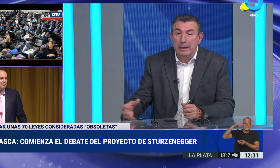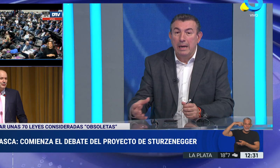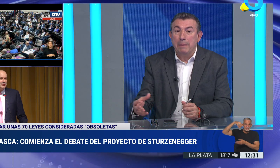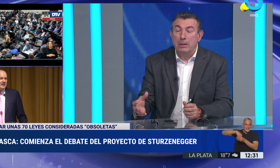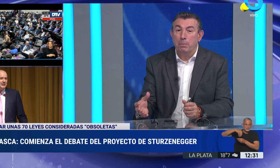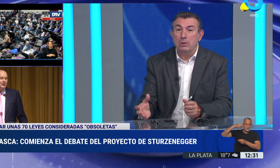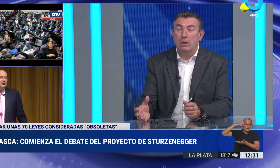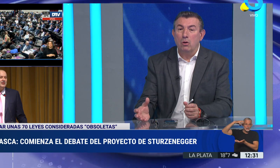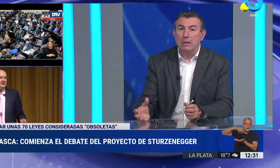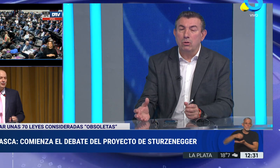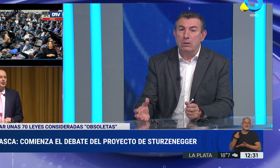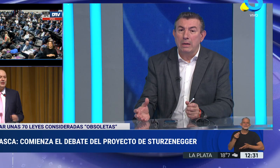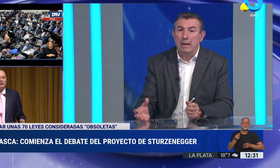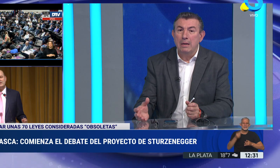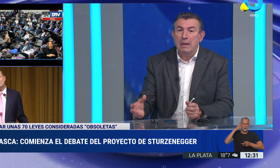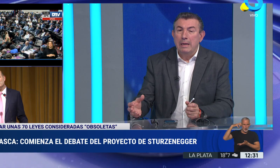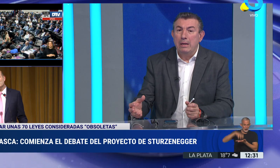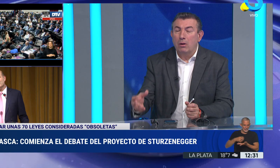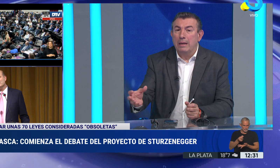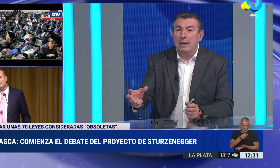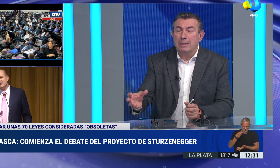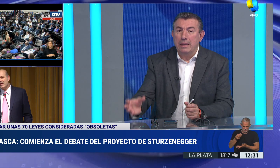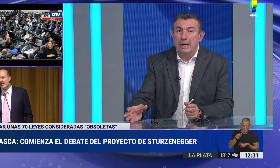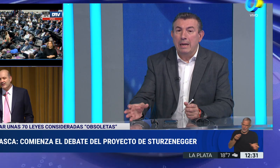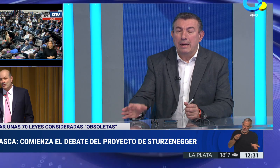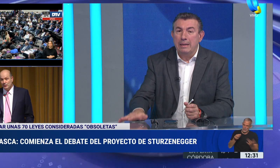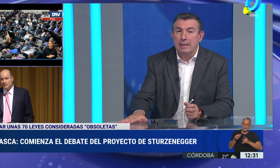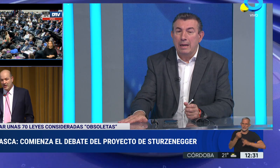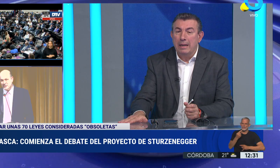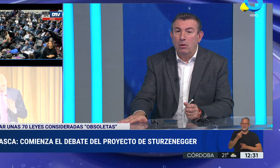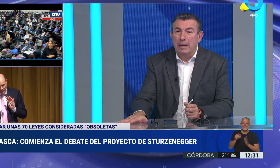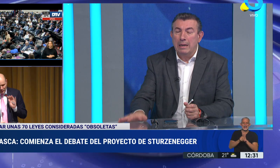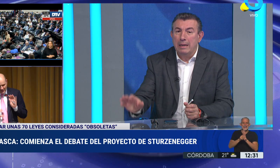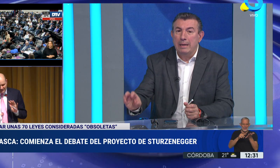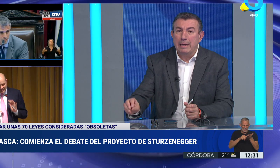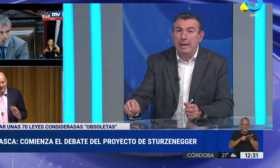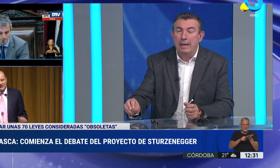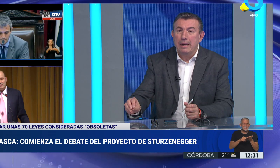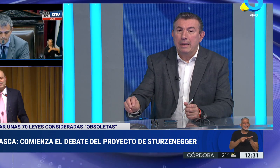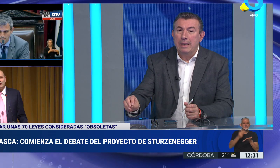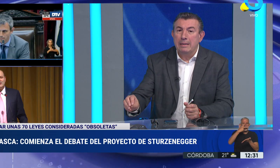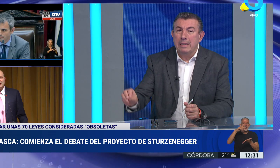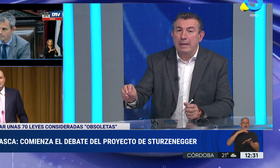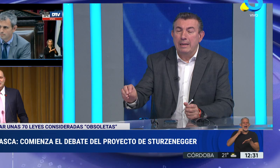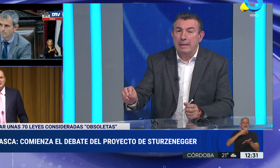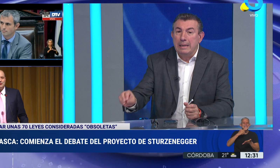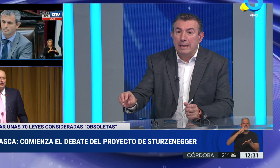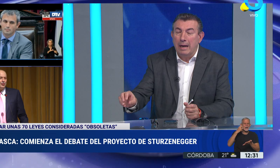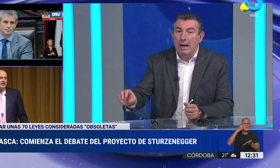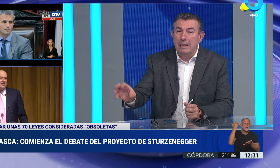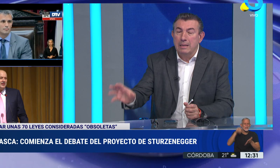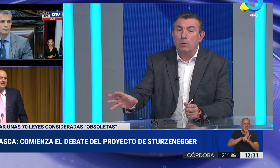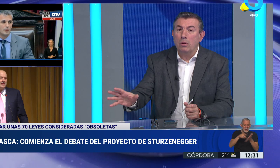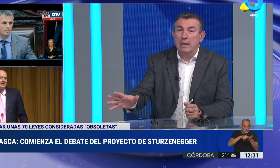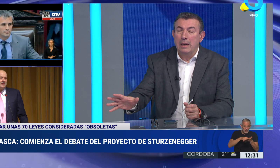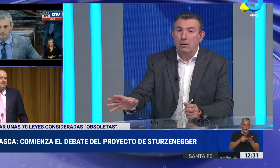lo que sería el presupuesto del Congreso Nacional y lo que señala esta Ley de Ojarasca es que se le quita